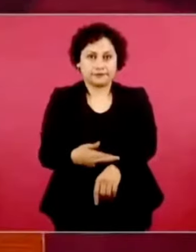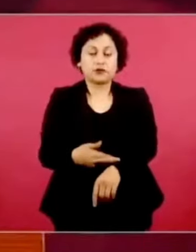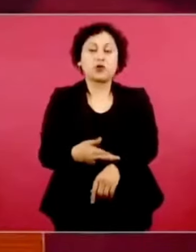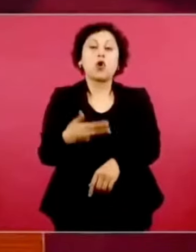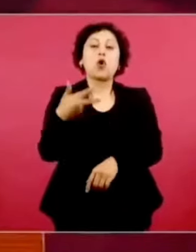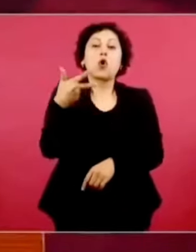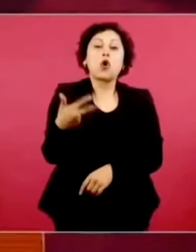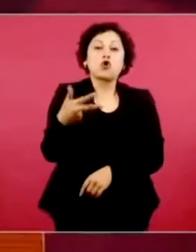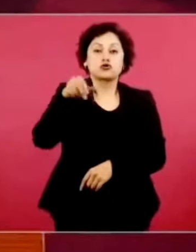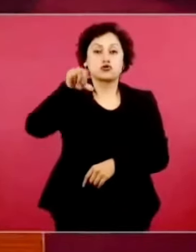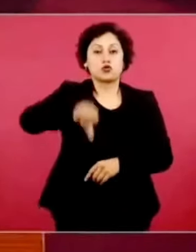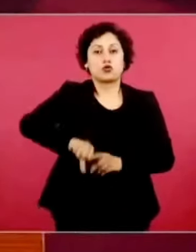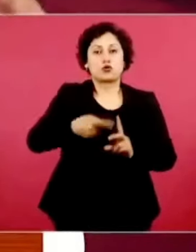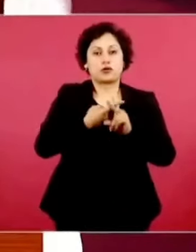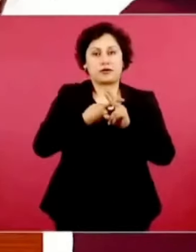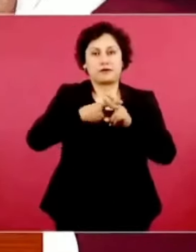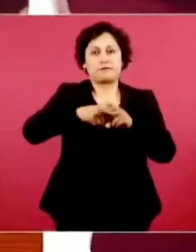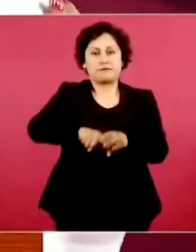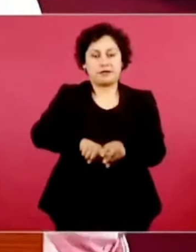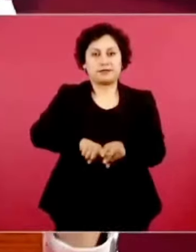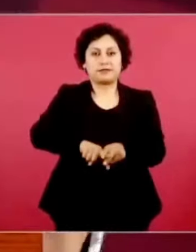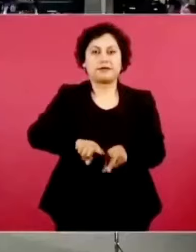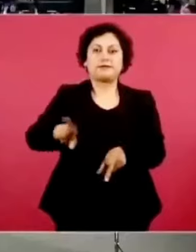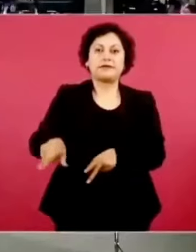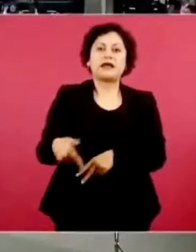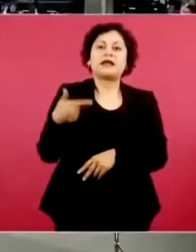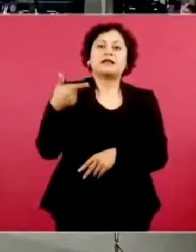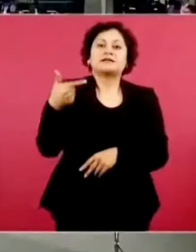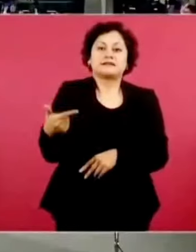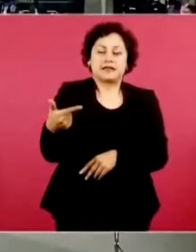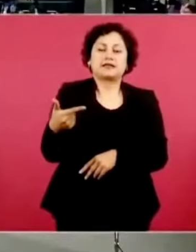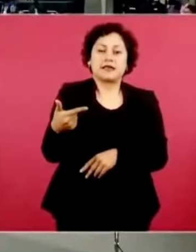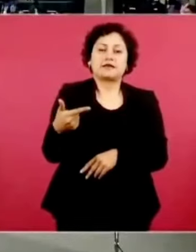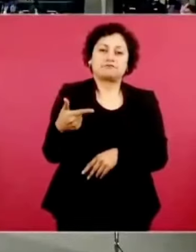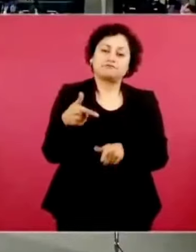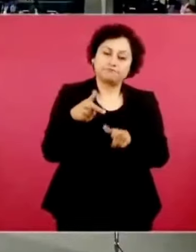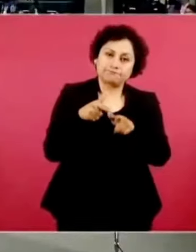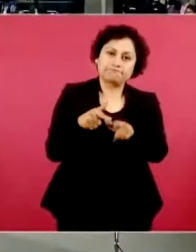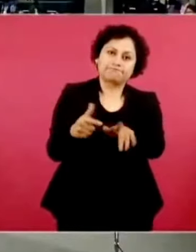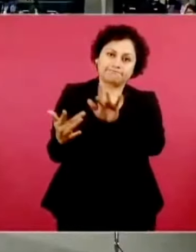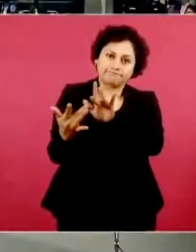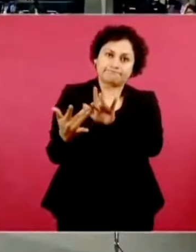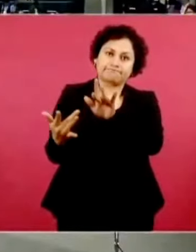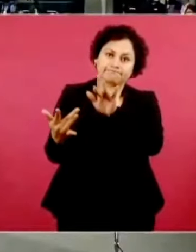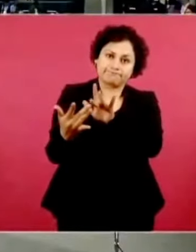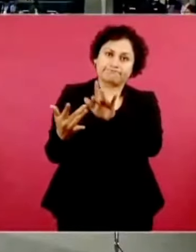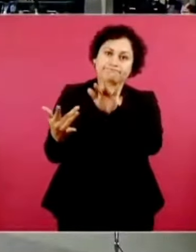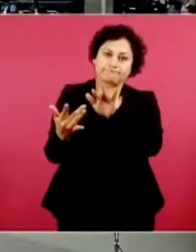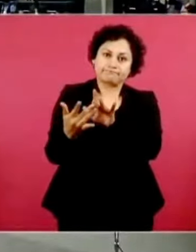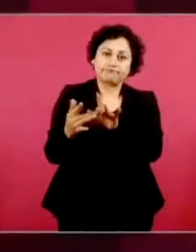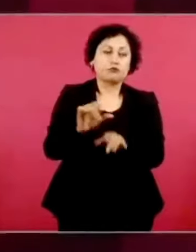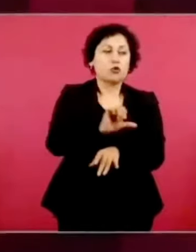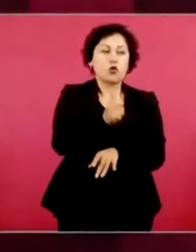tener la seguridad y siete los vamos a contactar. Los otros ya tienen